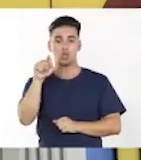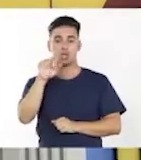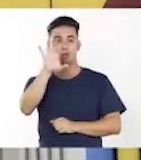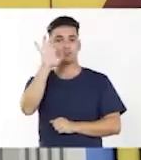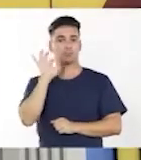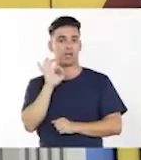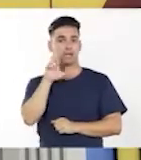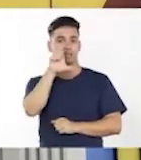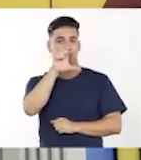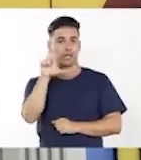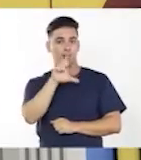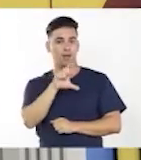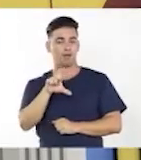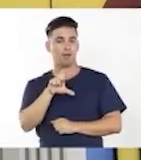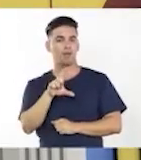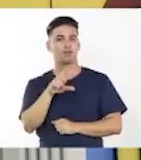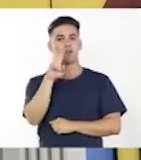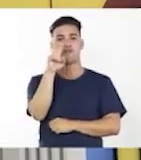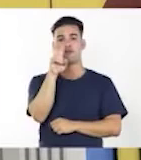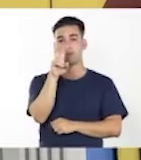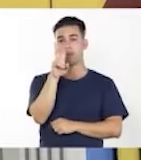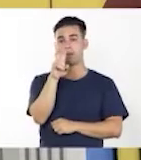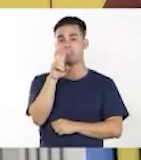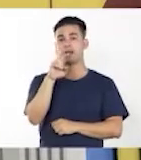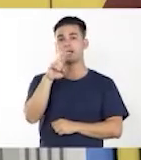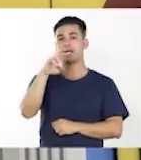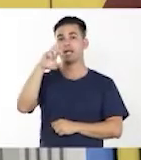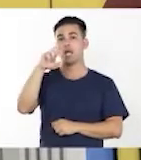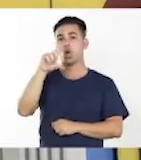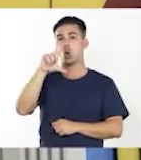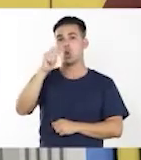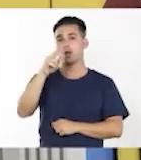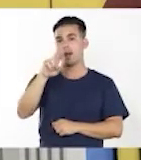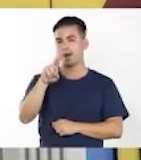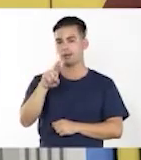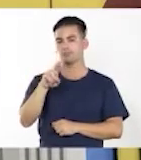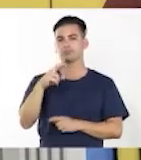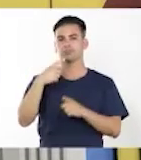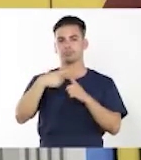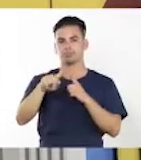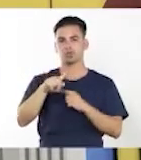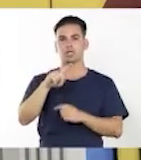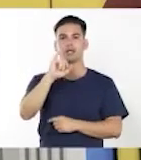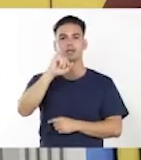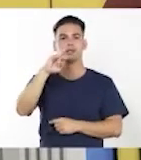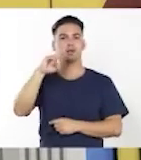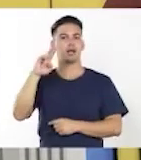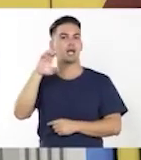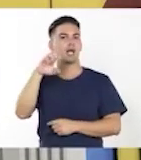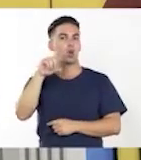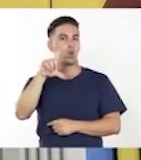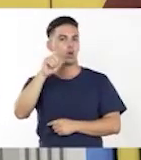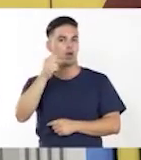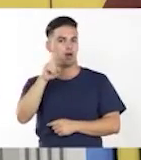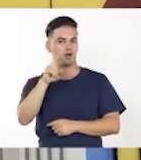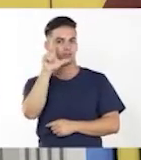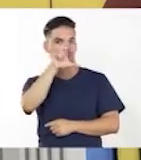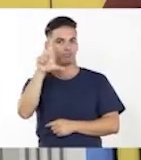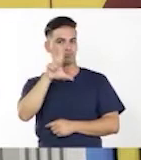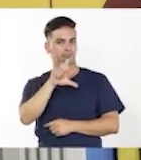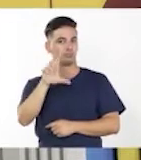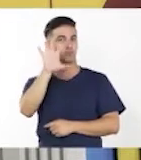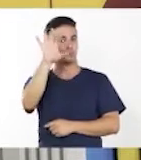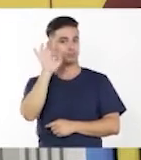a extraer, como bien dice, una forma verbal regular y una irregular que hay en ese